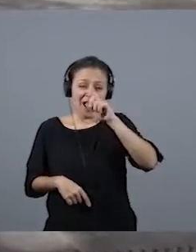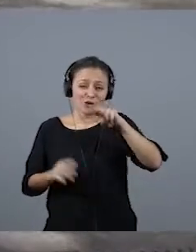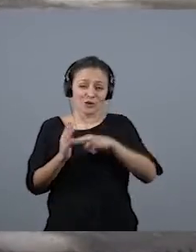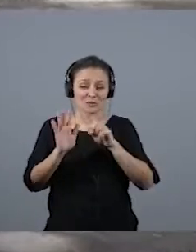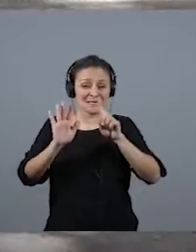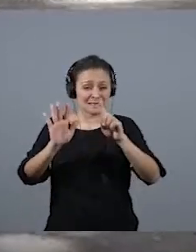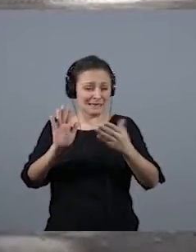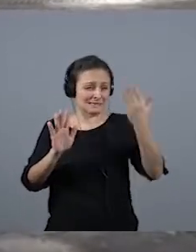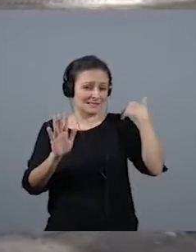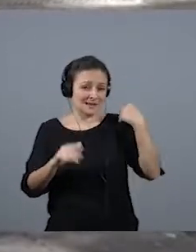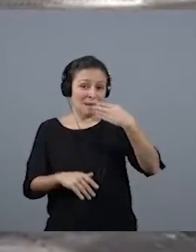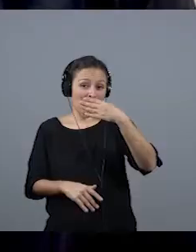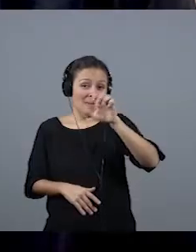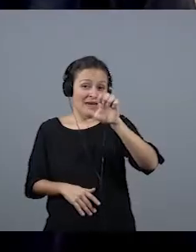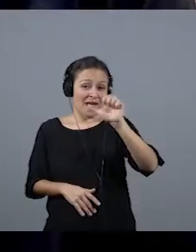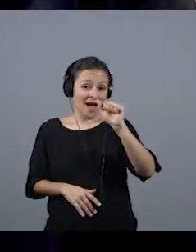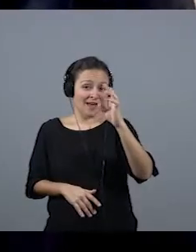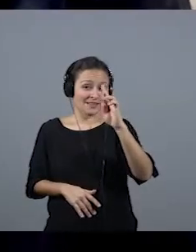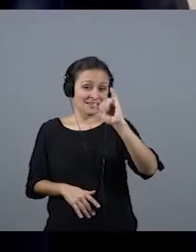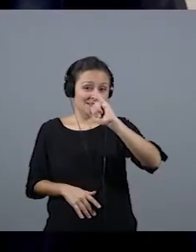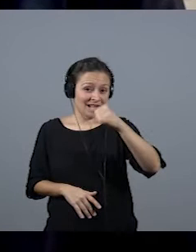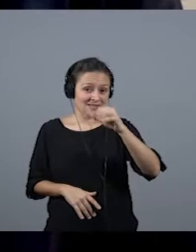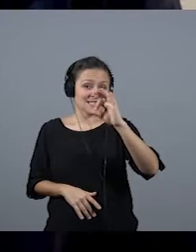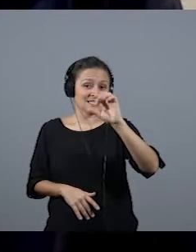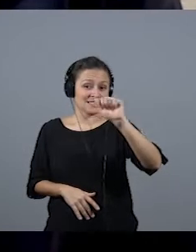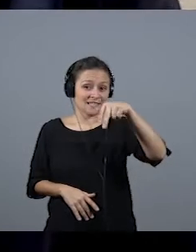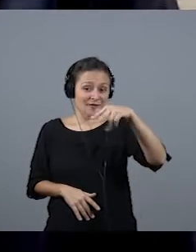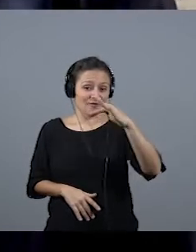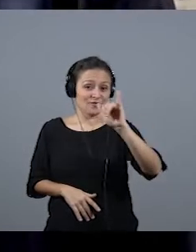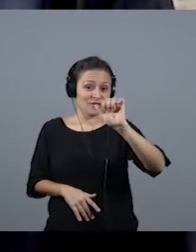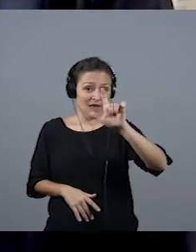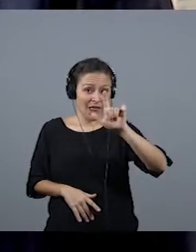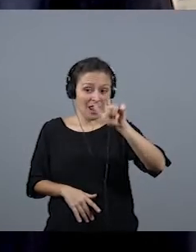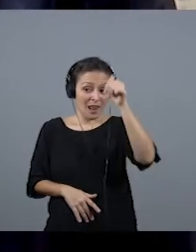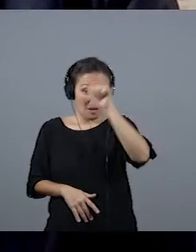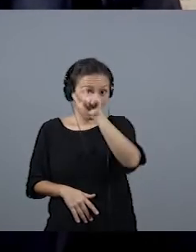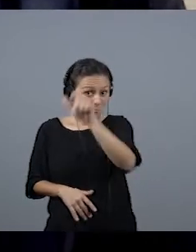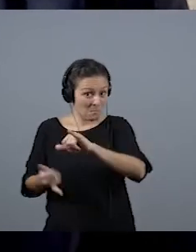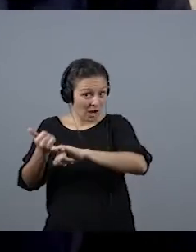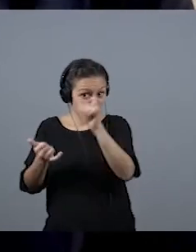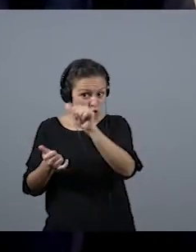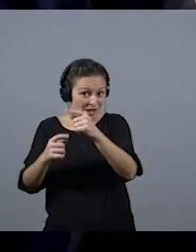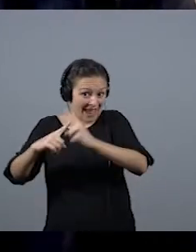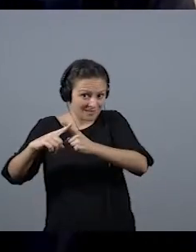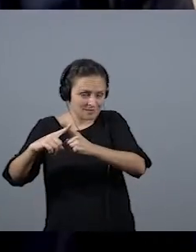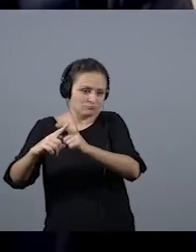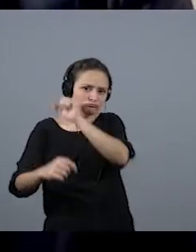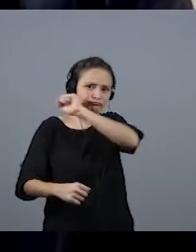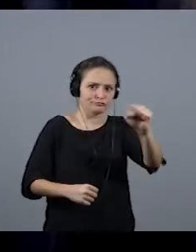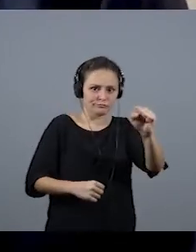Beatriz Sanfiel fue asesinada por su expareja en la Cruz de Piedra. Y